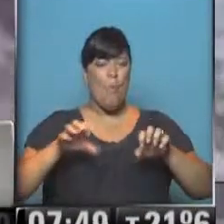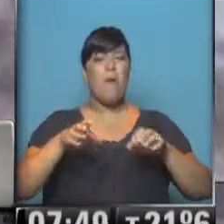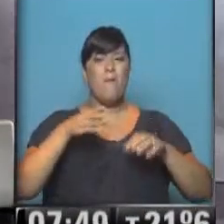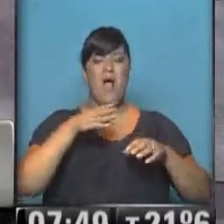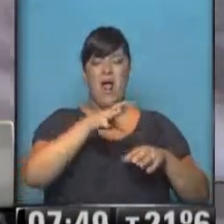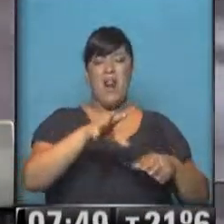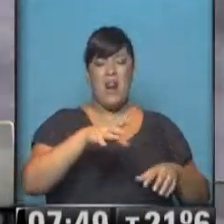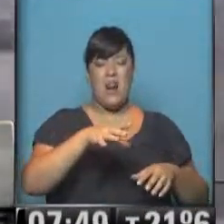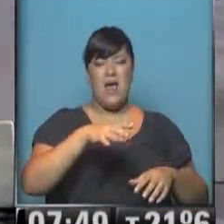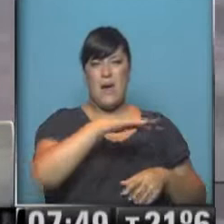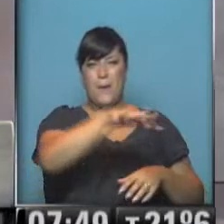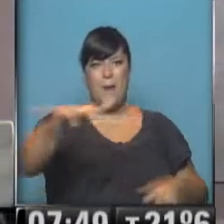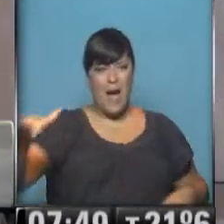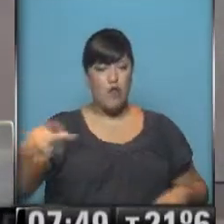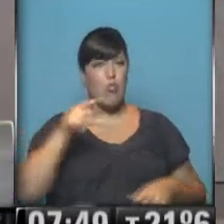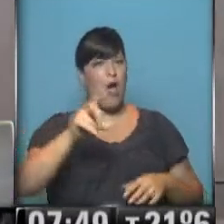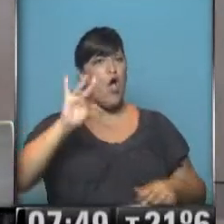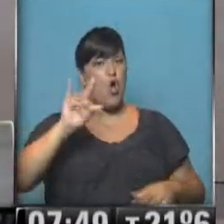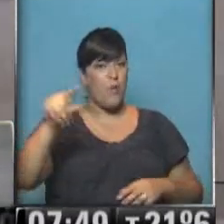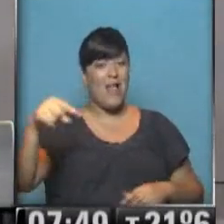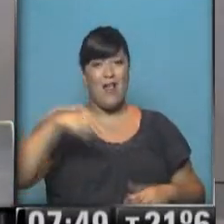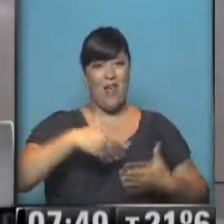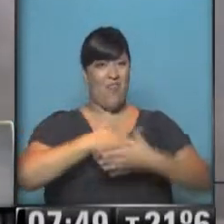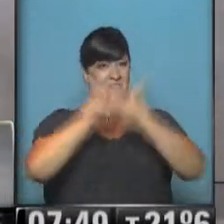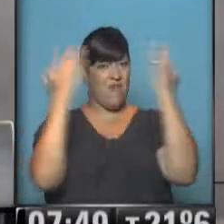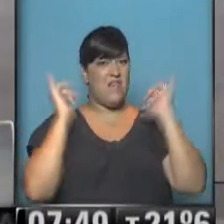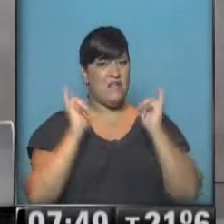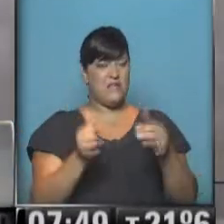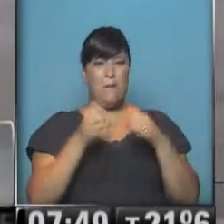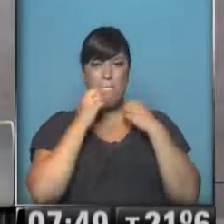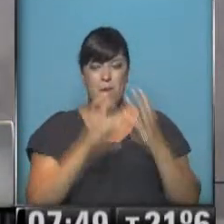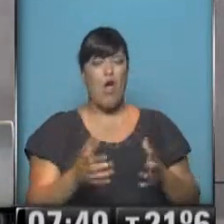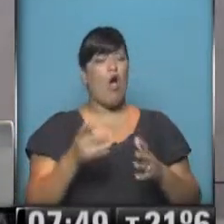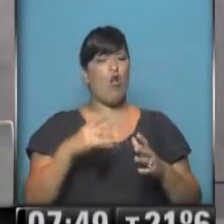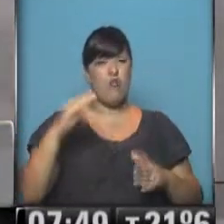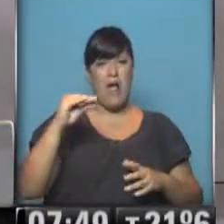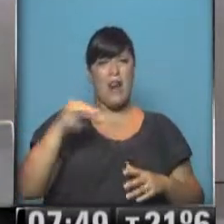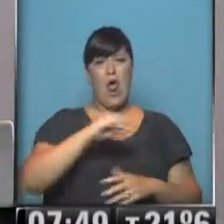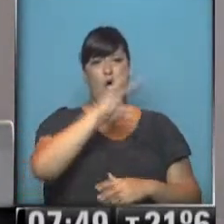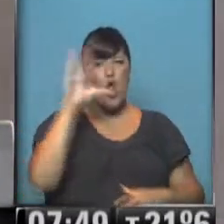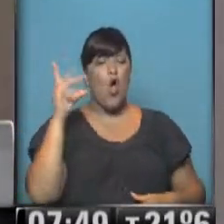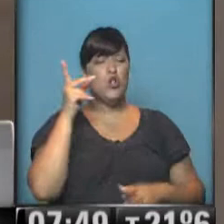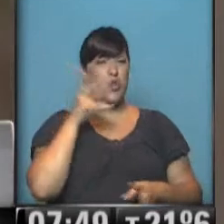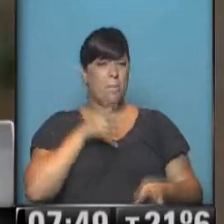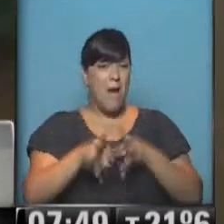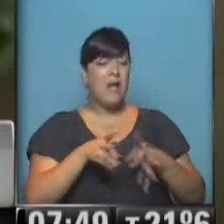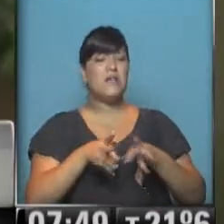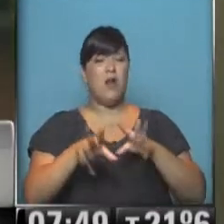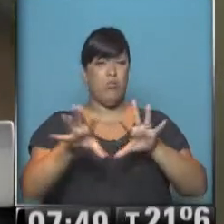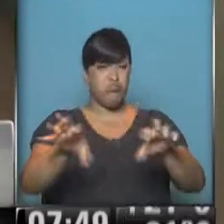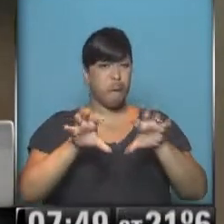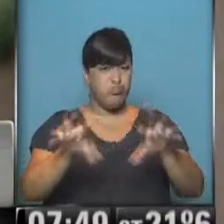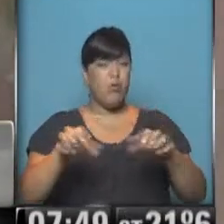Que ahí es donde estaba complicado y hoy de día ya nosotros se estuvo trabajando toda la noche con maquinaria para liberar la zona principal